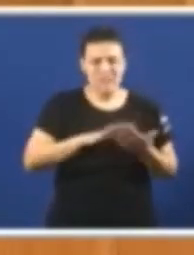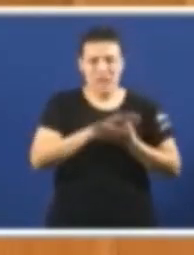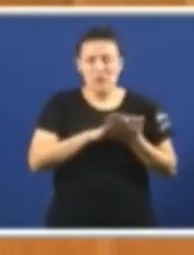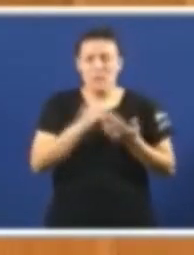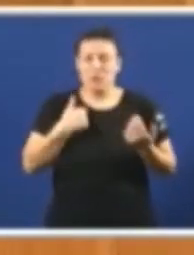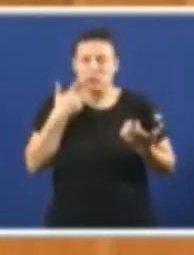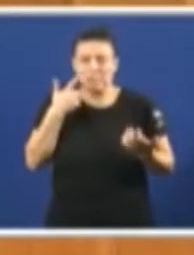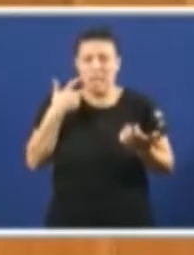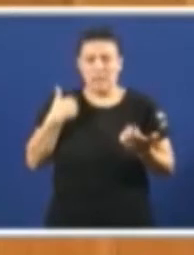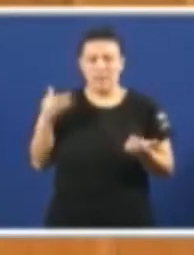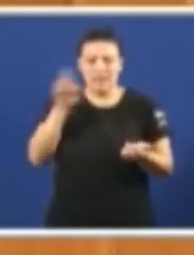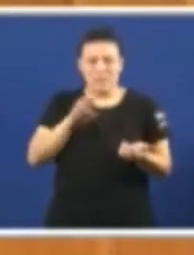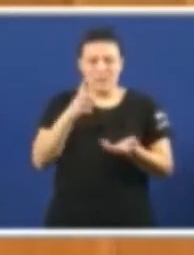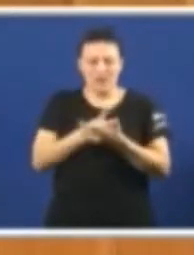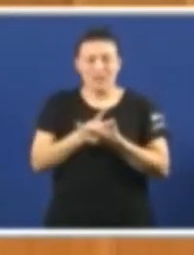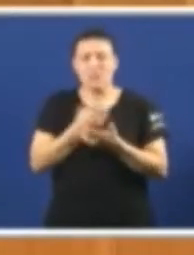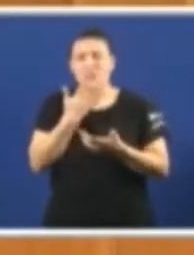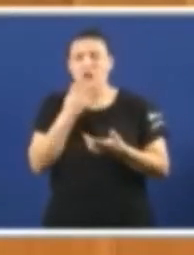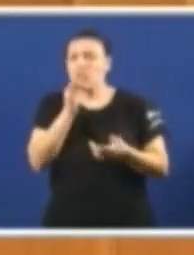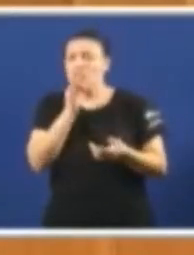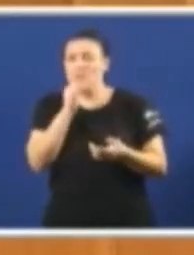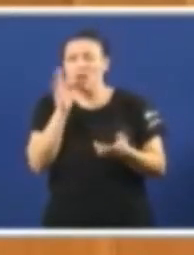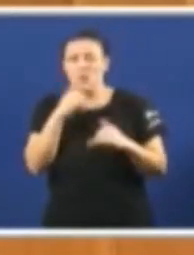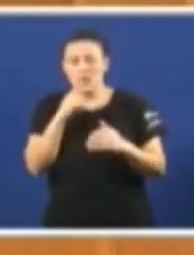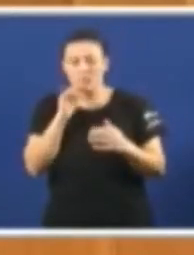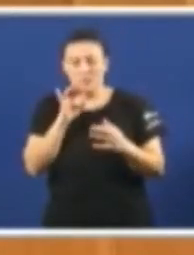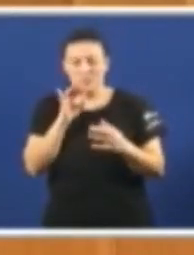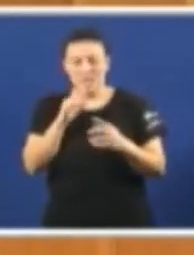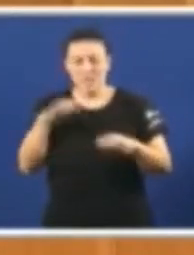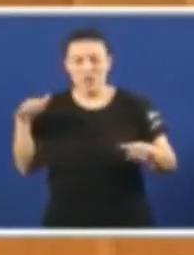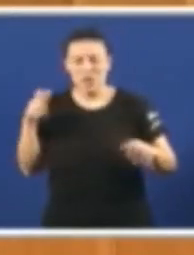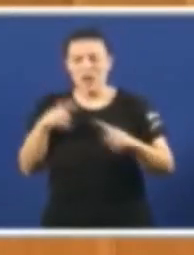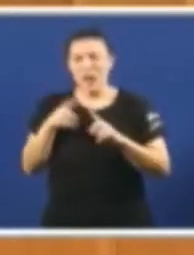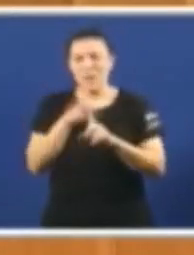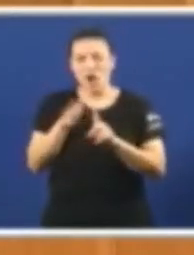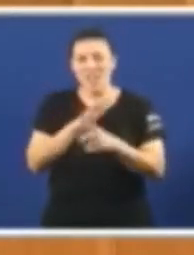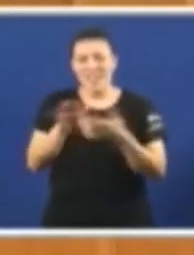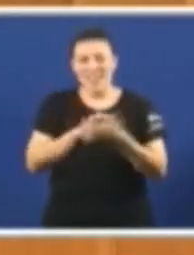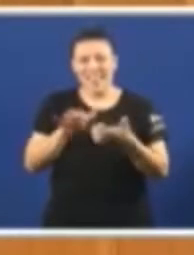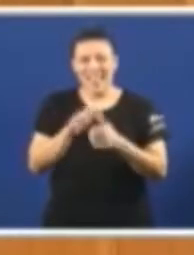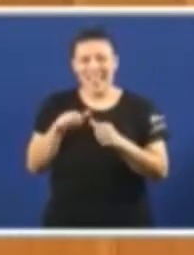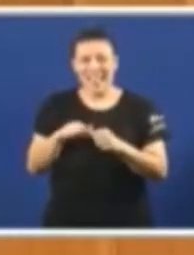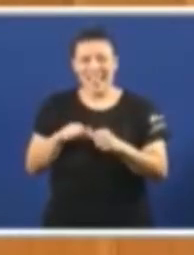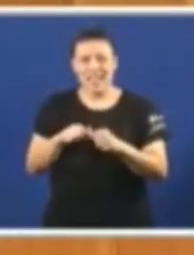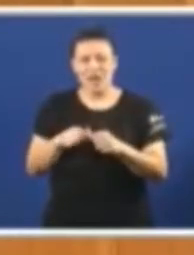chamativo e quería volver a mencionarlo é que todavía non se asocie de xeito mayoritario a violencia de xénero